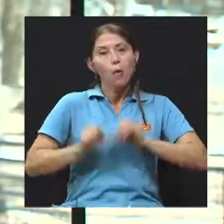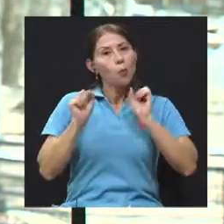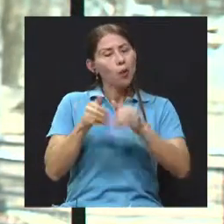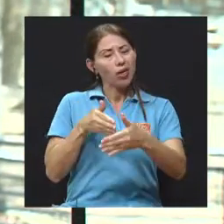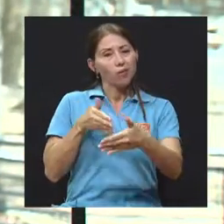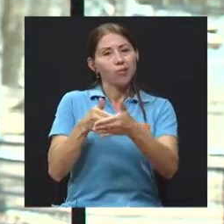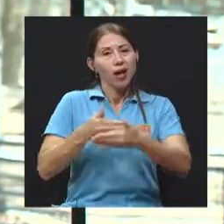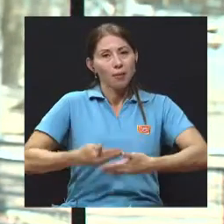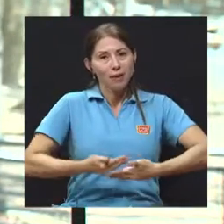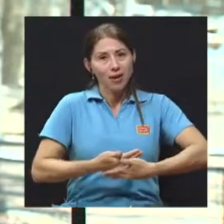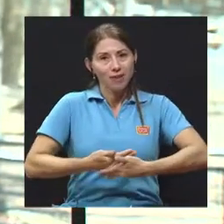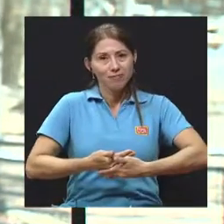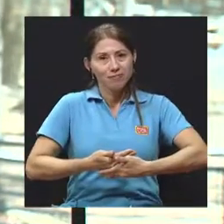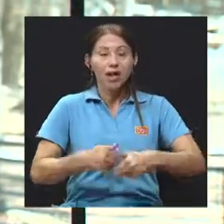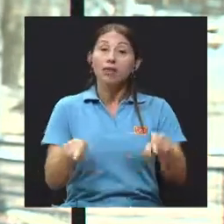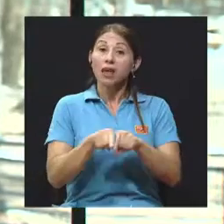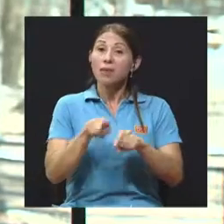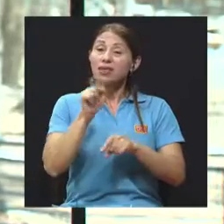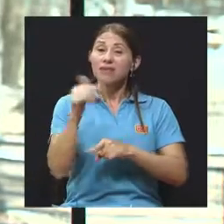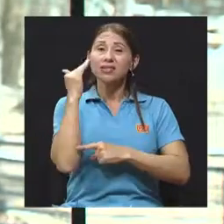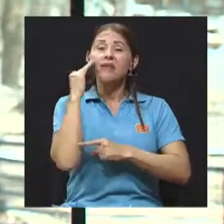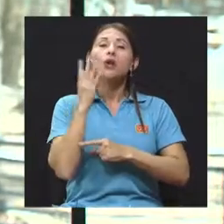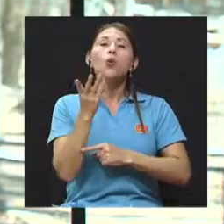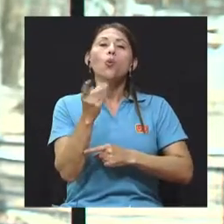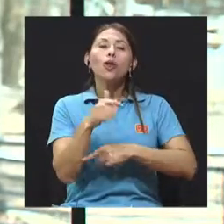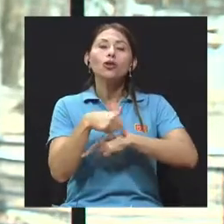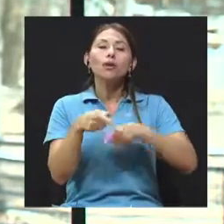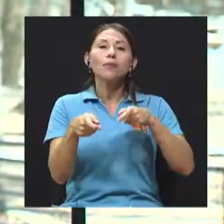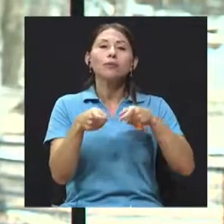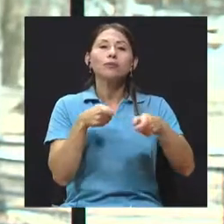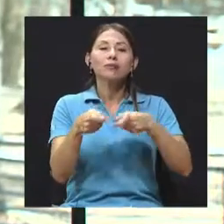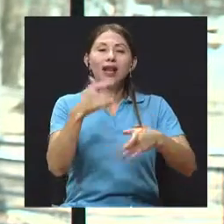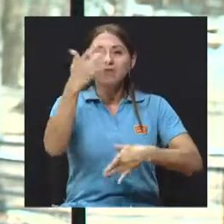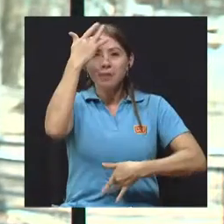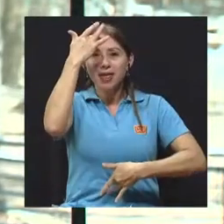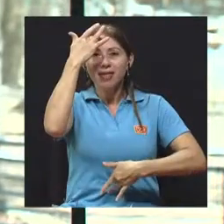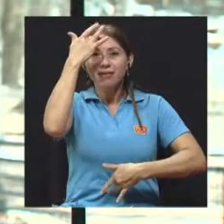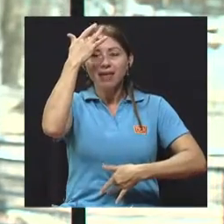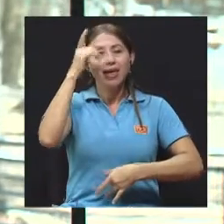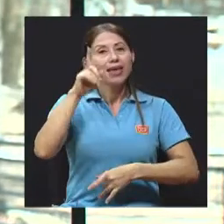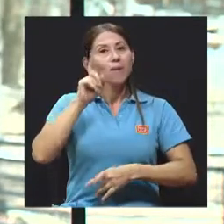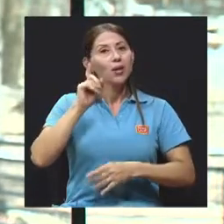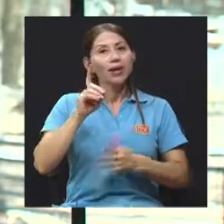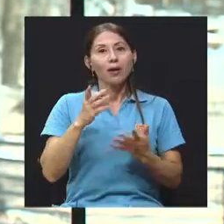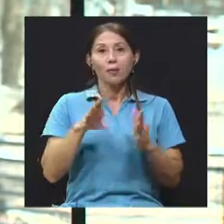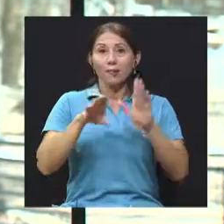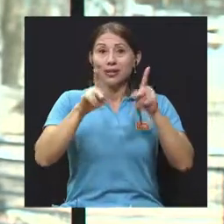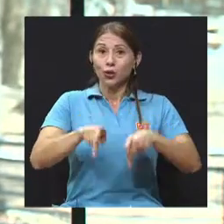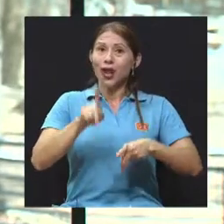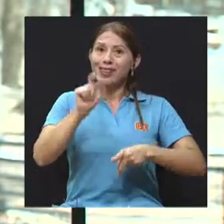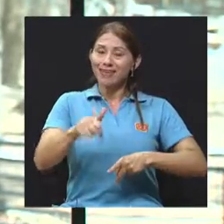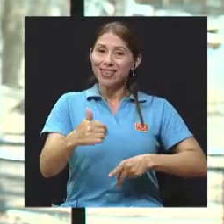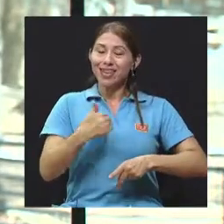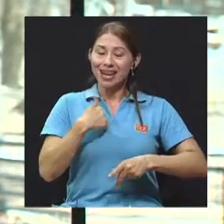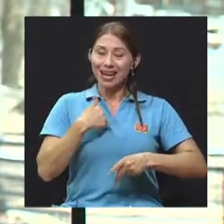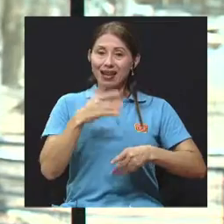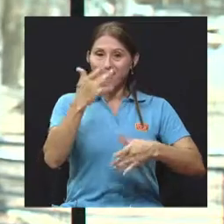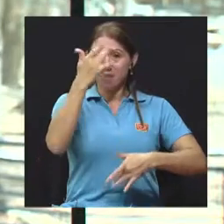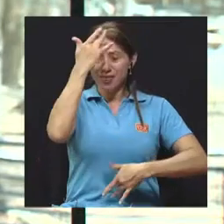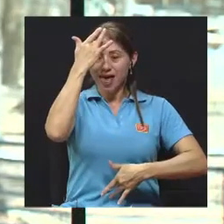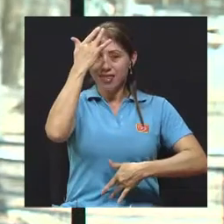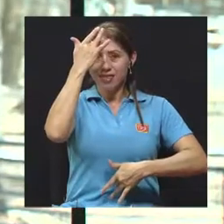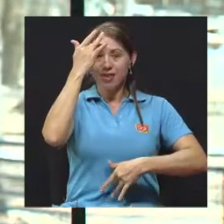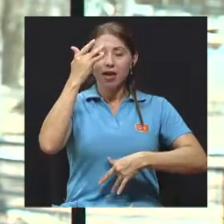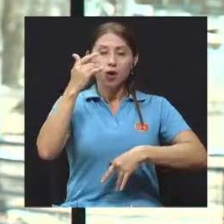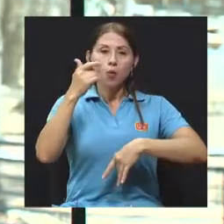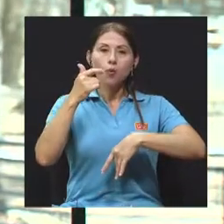control la enfermedad, porque deberían pasar menos seis meses sin manifestación de la enfermedad para tener más seguridad de que no va haber manifestación de la